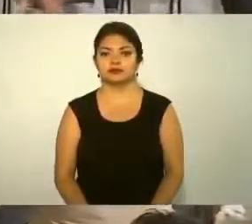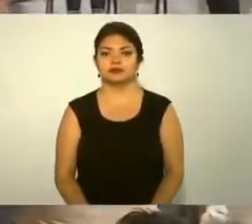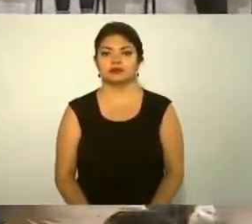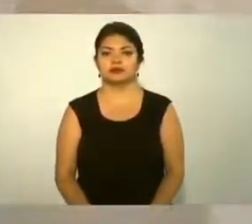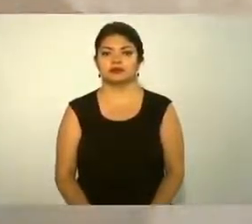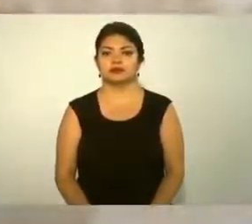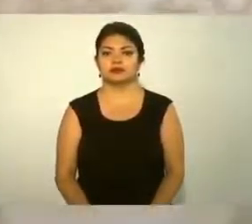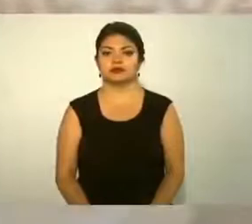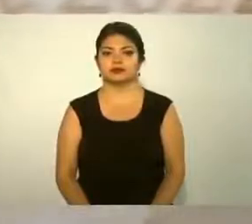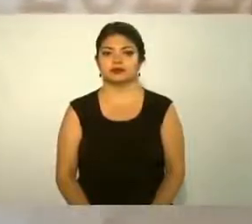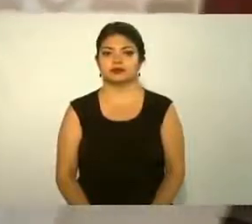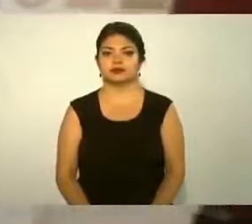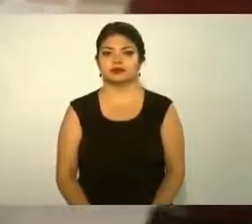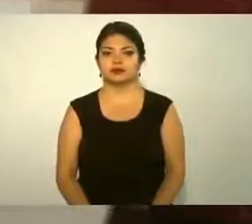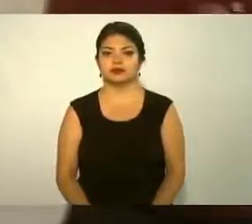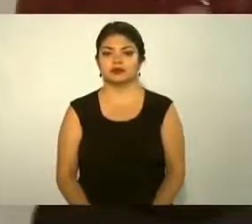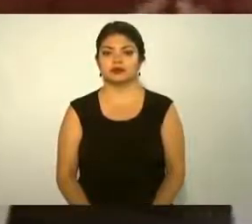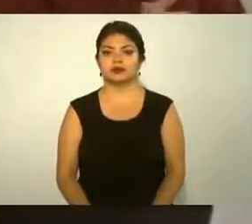no no